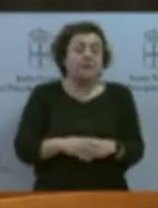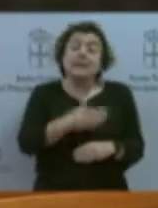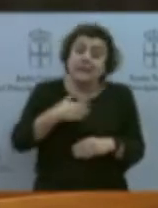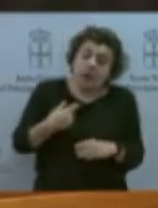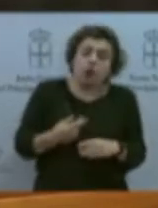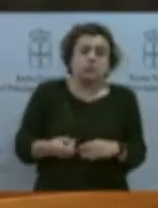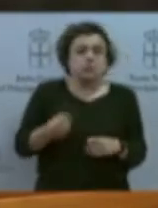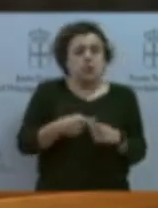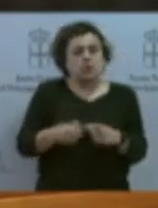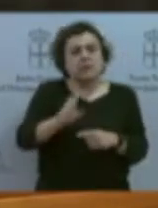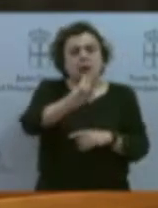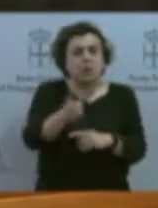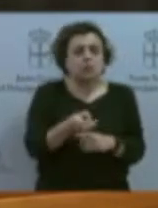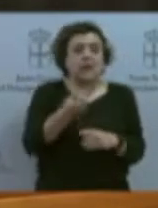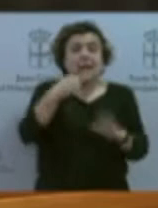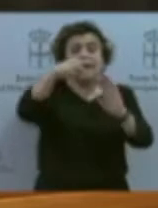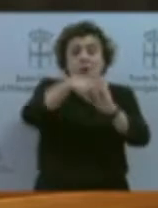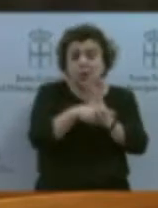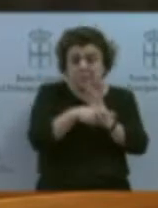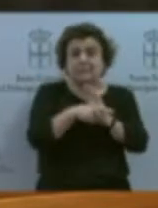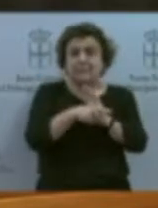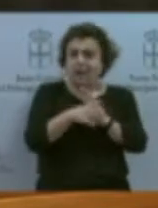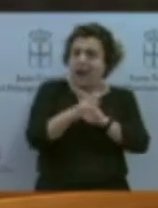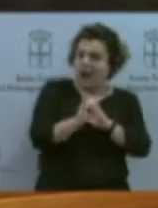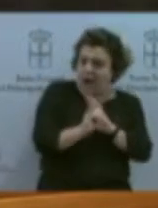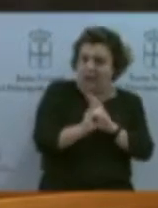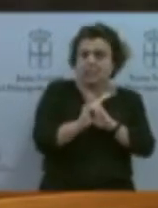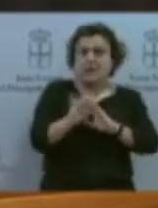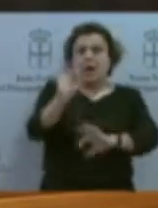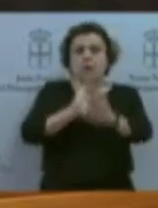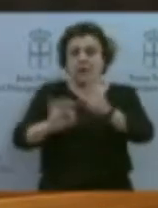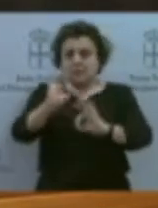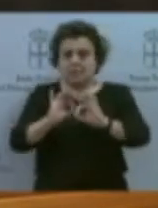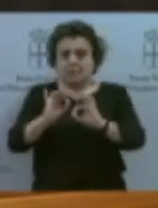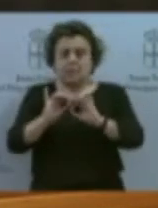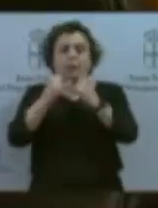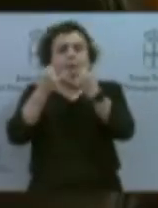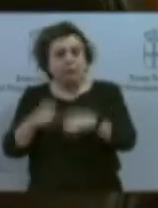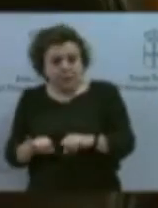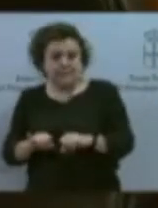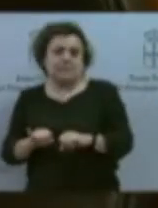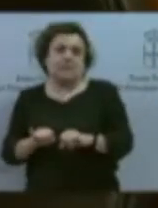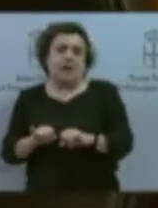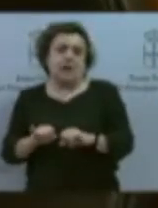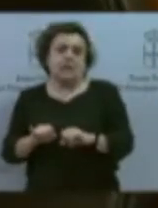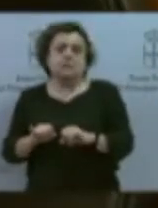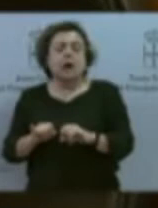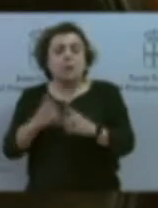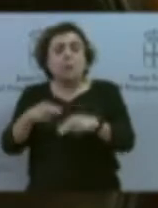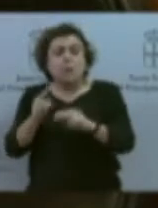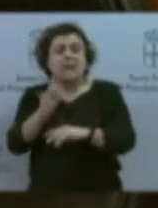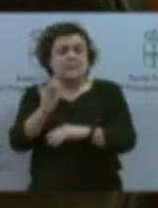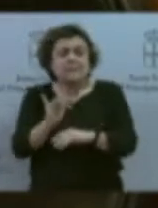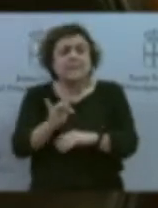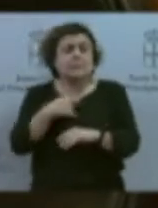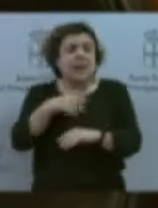organización de fiestas, de fiestas populares del Estado. Si esto es un Estado de las autonomías, lo que nos permite, lle, poder entender la realidad de cada país,